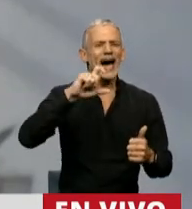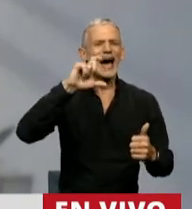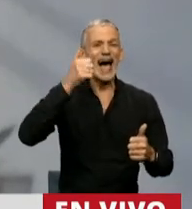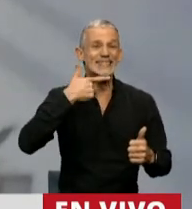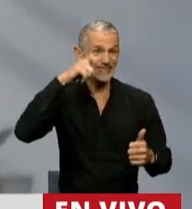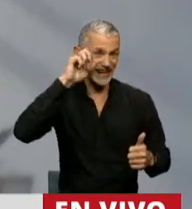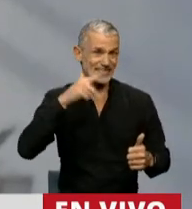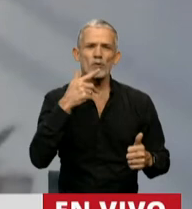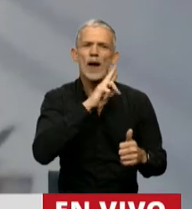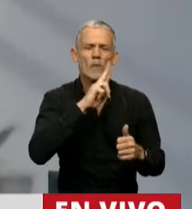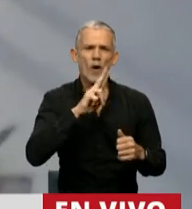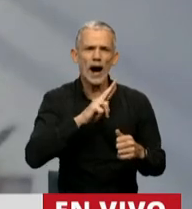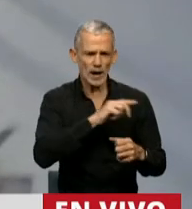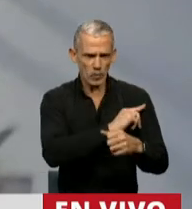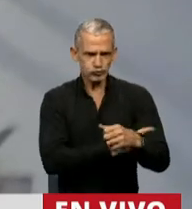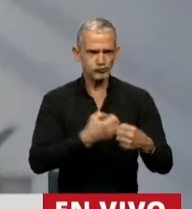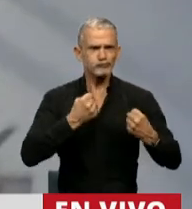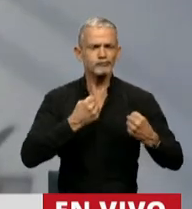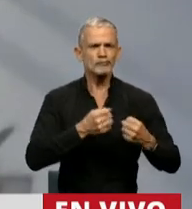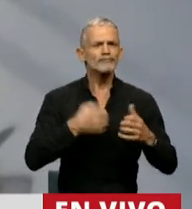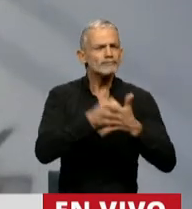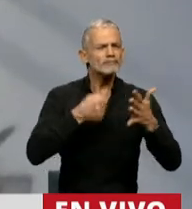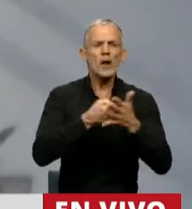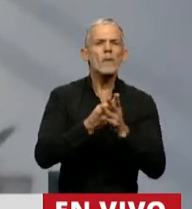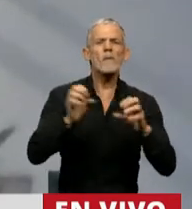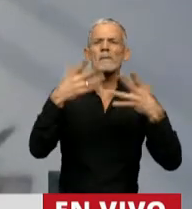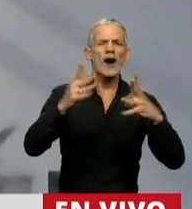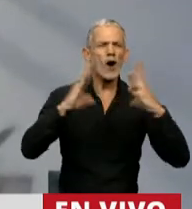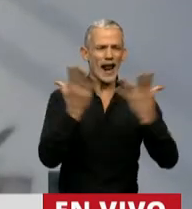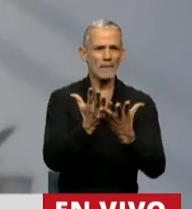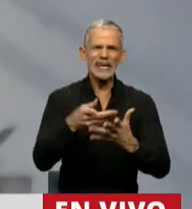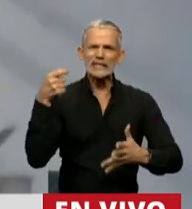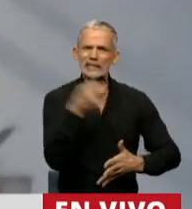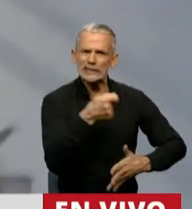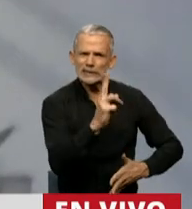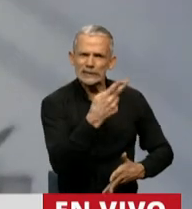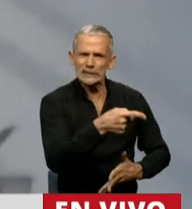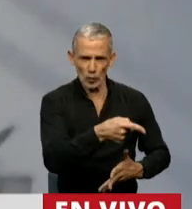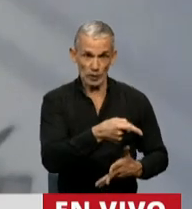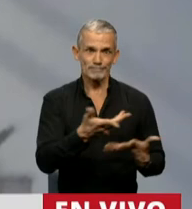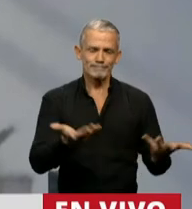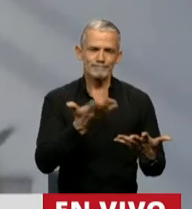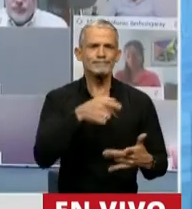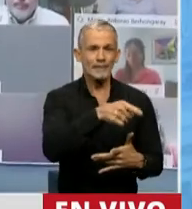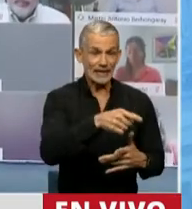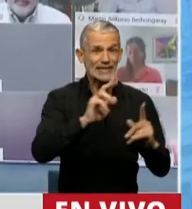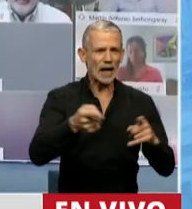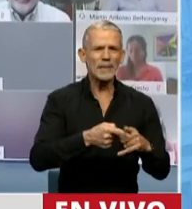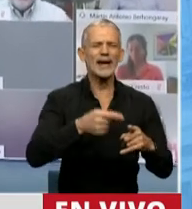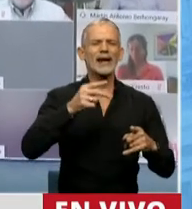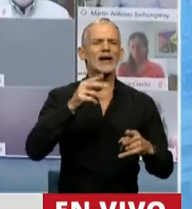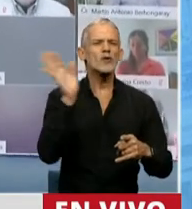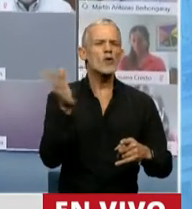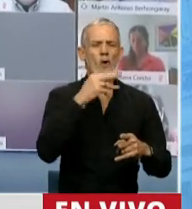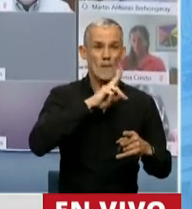Cáceres es una feminista que luchó por la mejora del medio ambiente y que fue asesinada. Y en su nombre a todas las mujeres